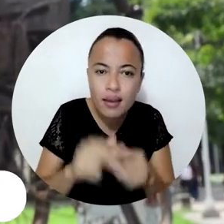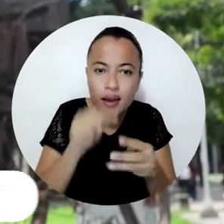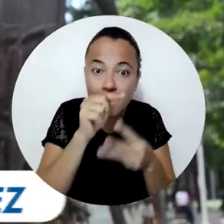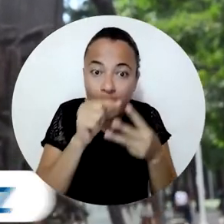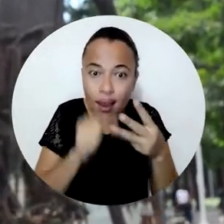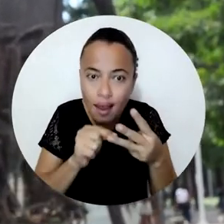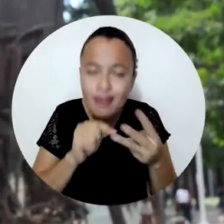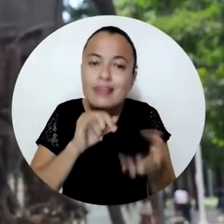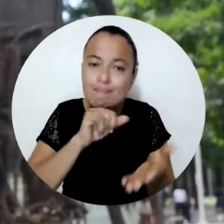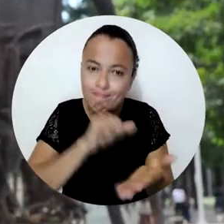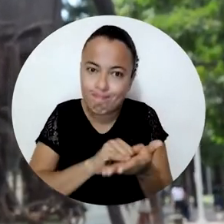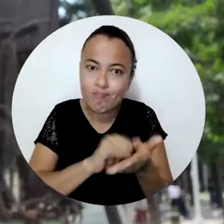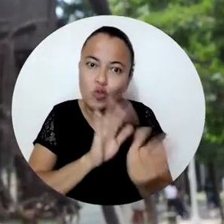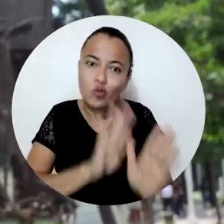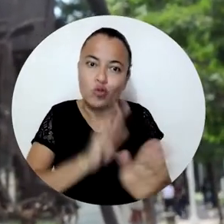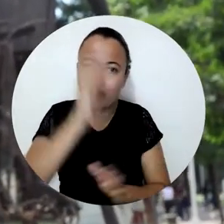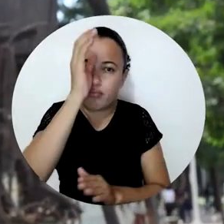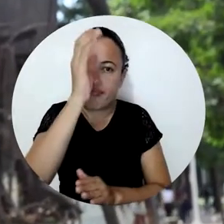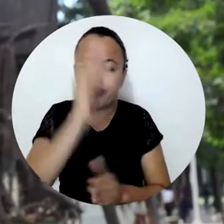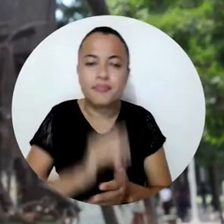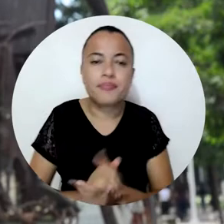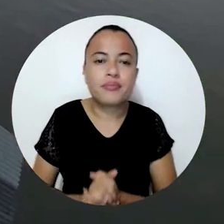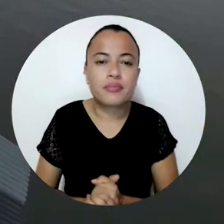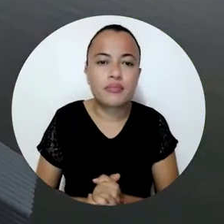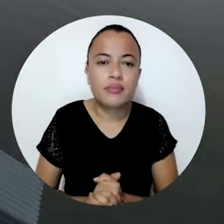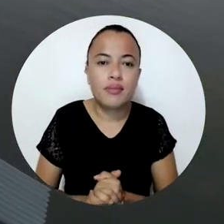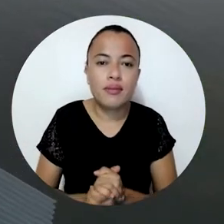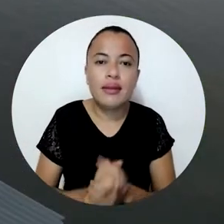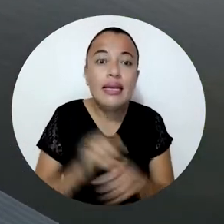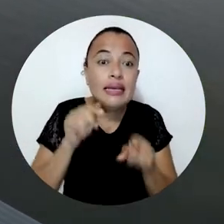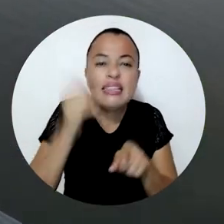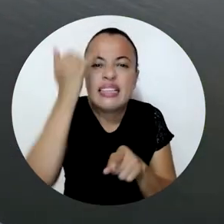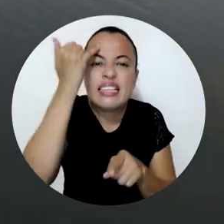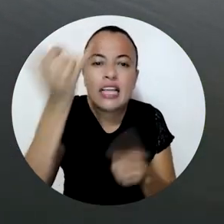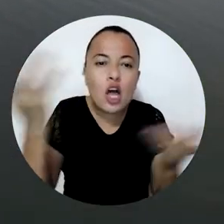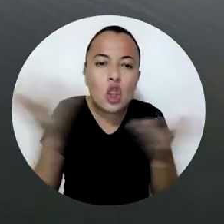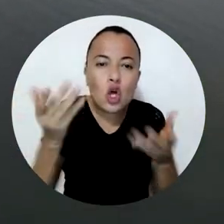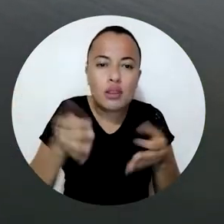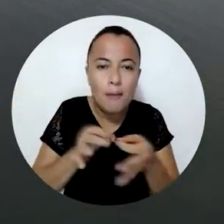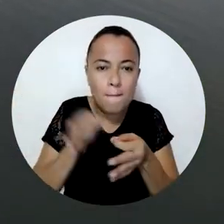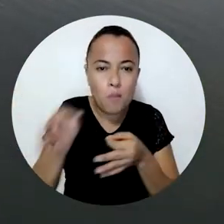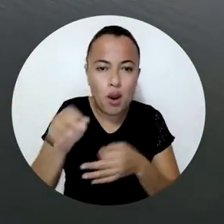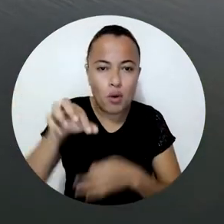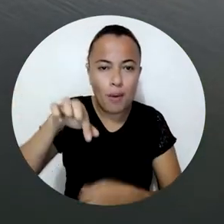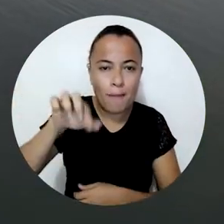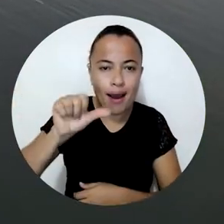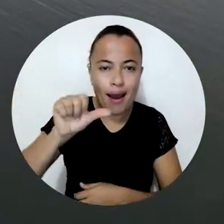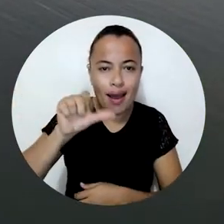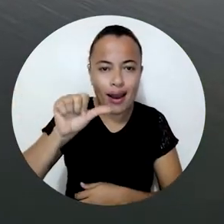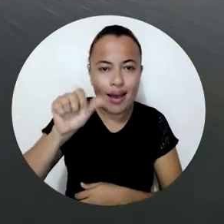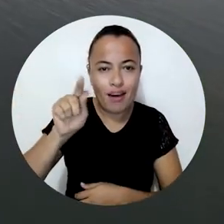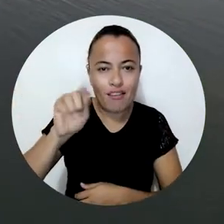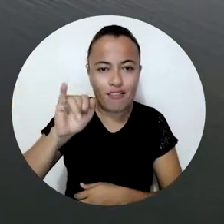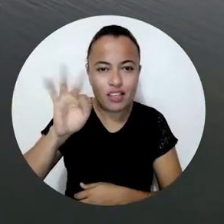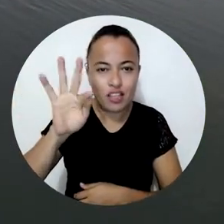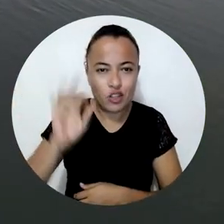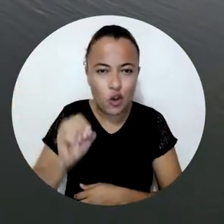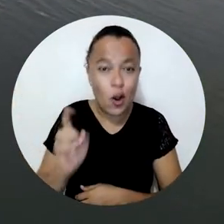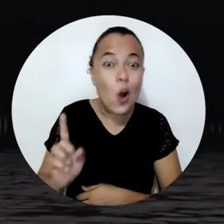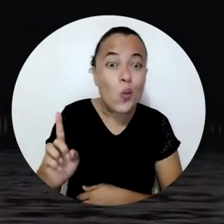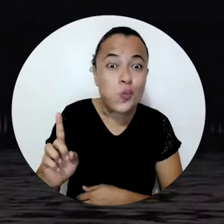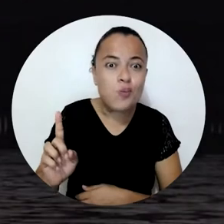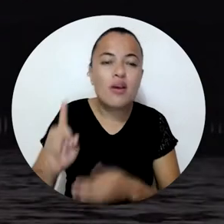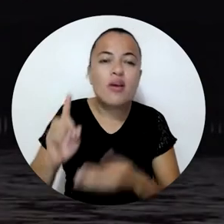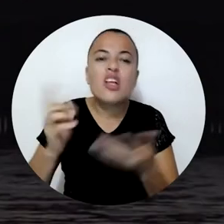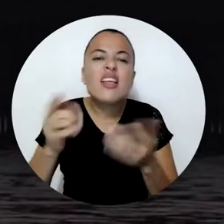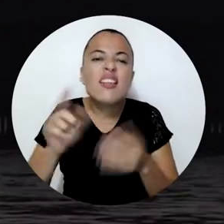estas tres áreas del conocimiento. Esta idea nació en el pueblo Palafito de Nueva Venecia, en la Ciénaga Grande de Santa